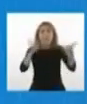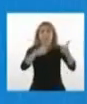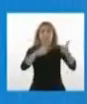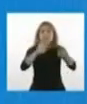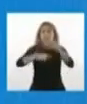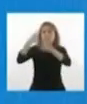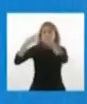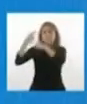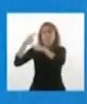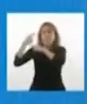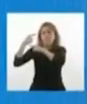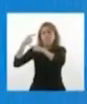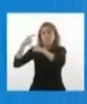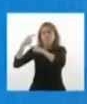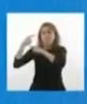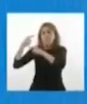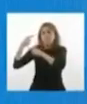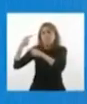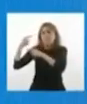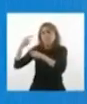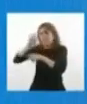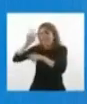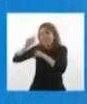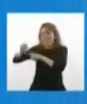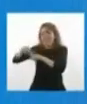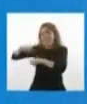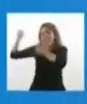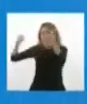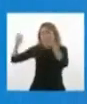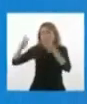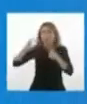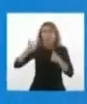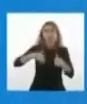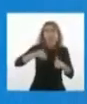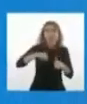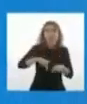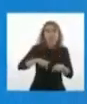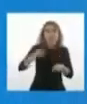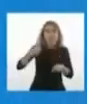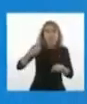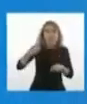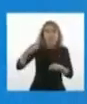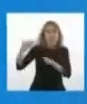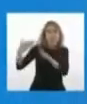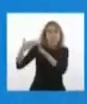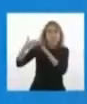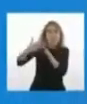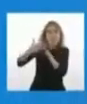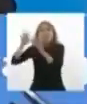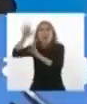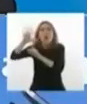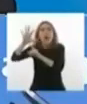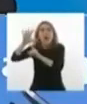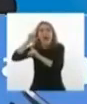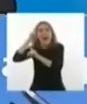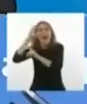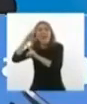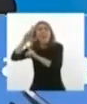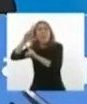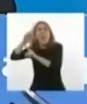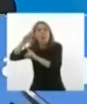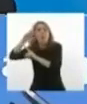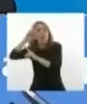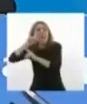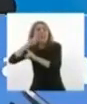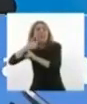clarísimo que fue pésimo fue el comentario de su presidente. No tenemos nada en contra de los argentinos. Exacto, no hay que criticar a los modelos, a los meseros argentinos que... No, para nada.